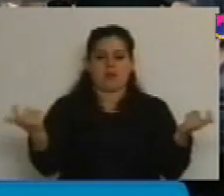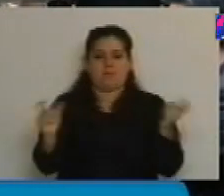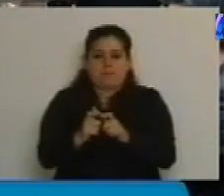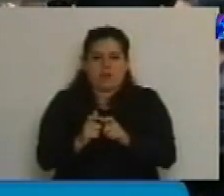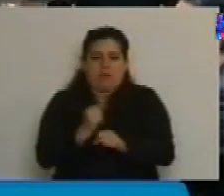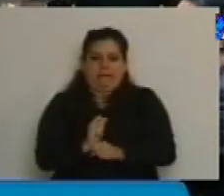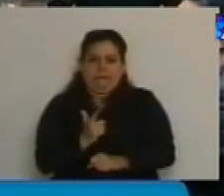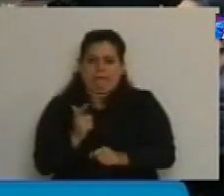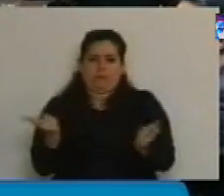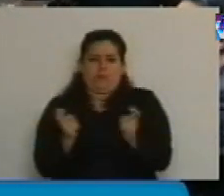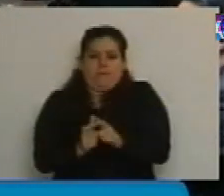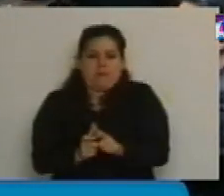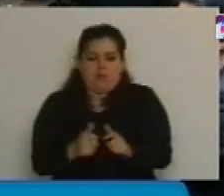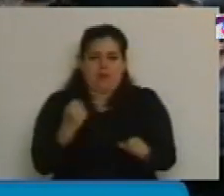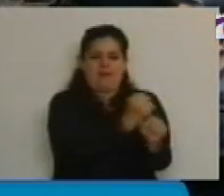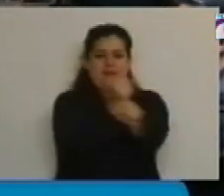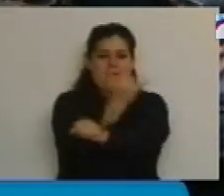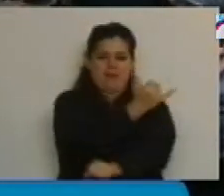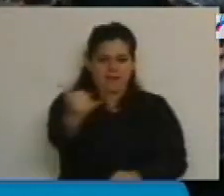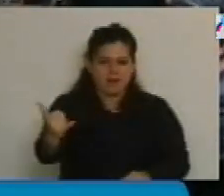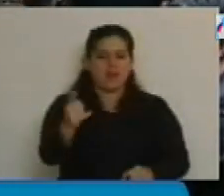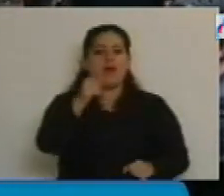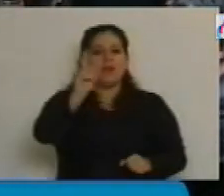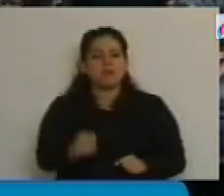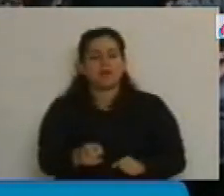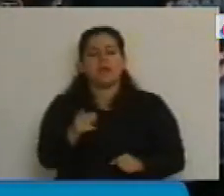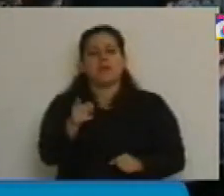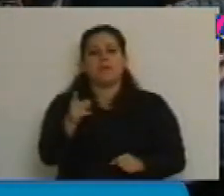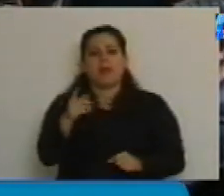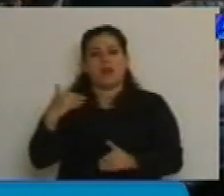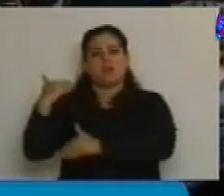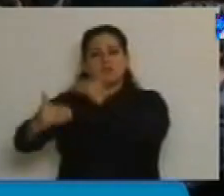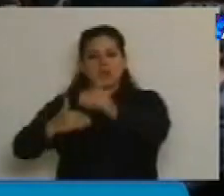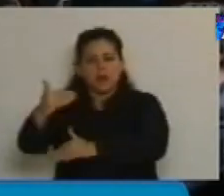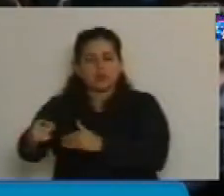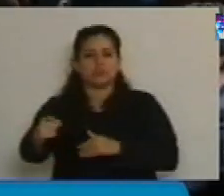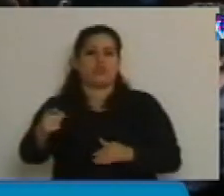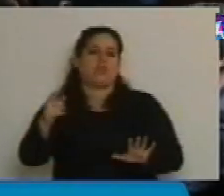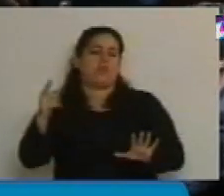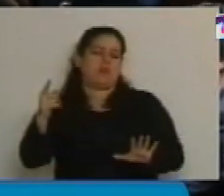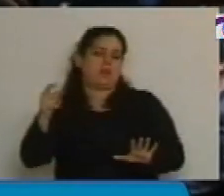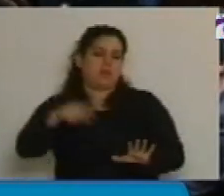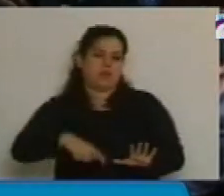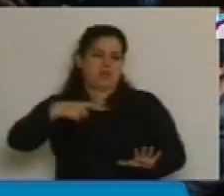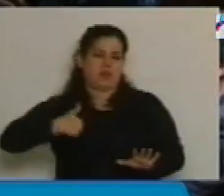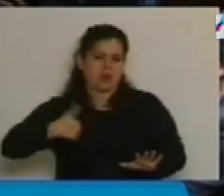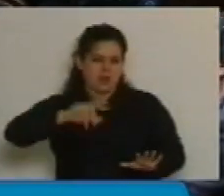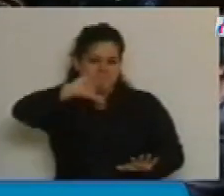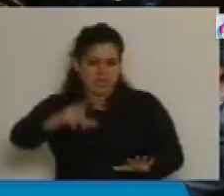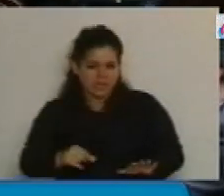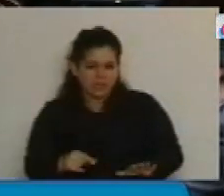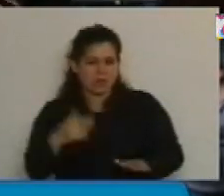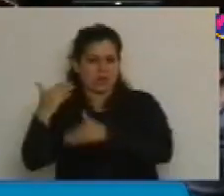también de la indigencia. Y se han generado las condiciones y las bases para el desarrollo de la matriz productiva del país que ha apuntalado